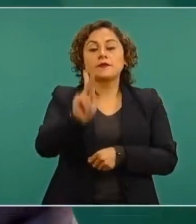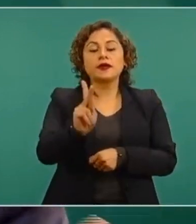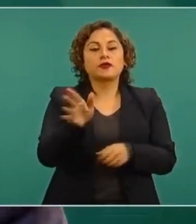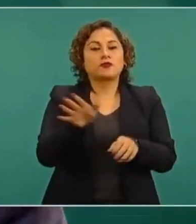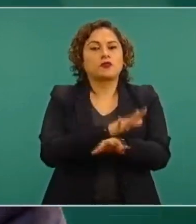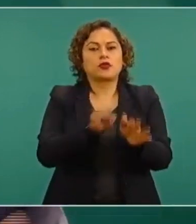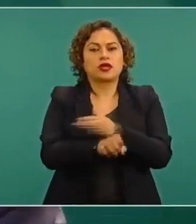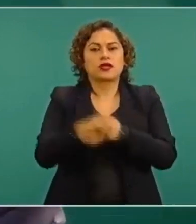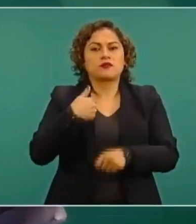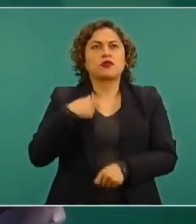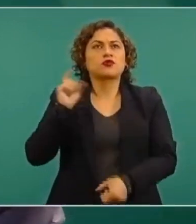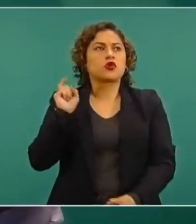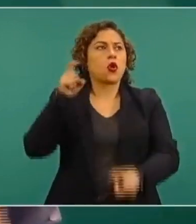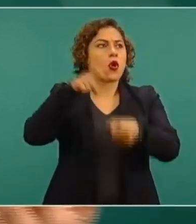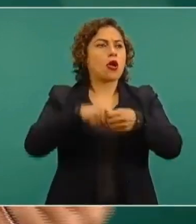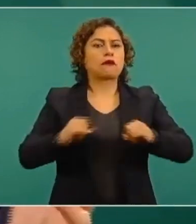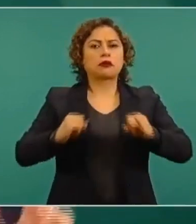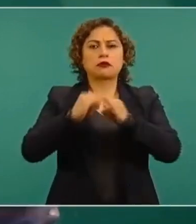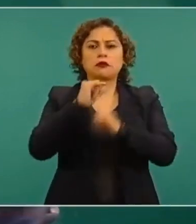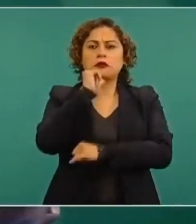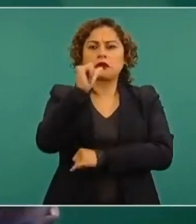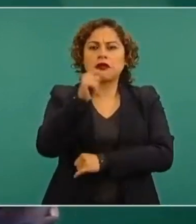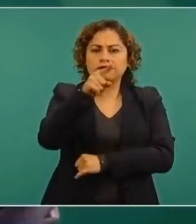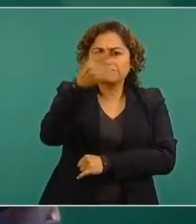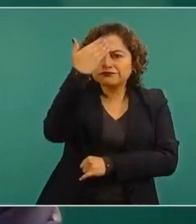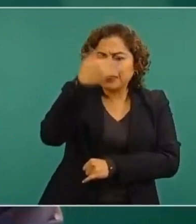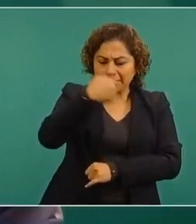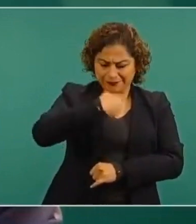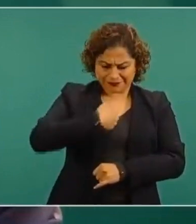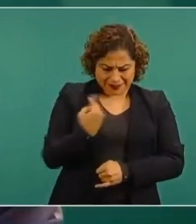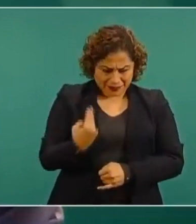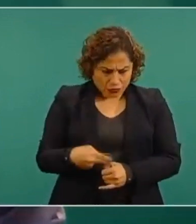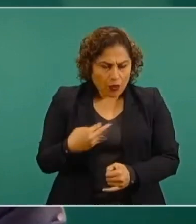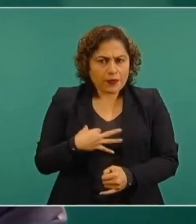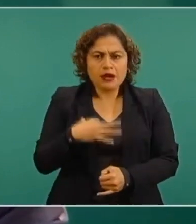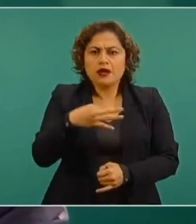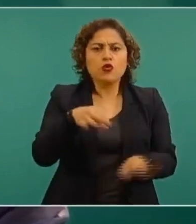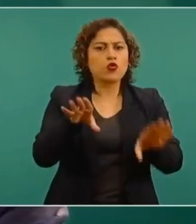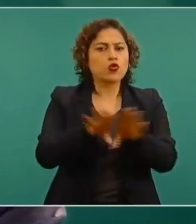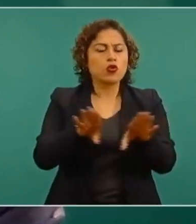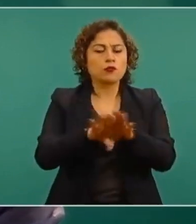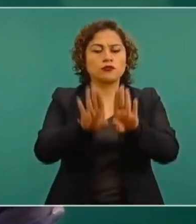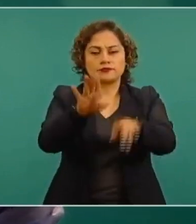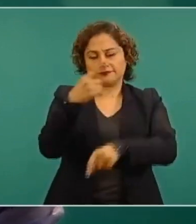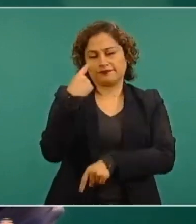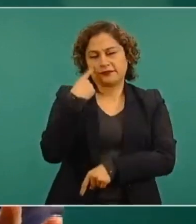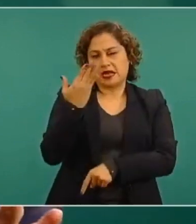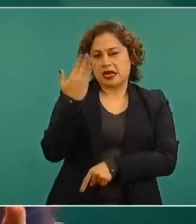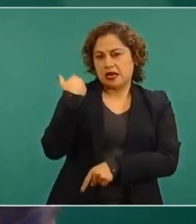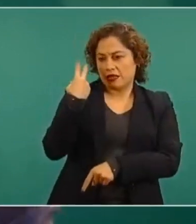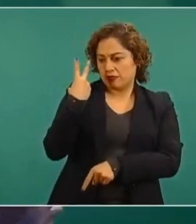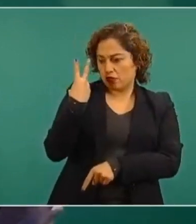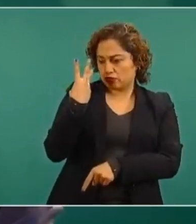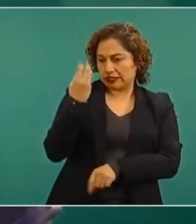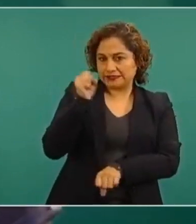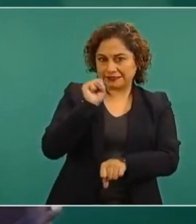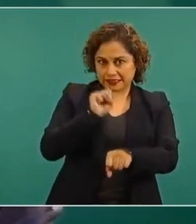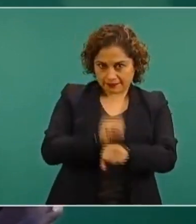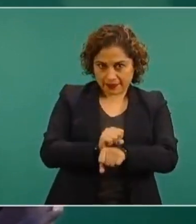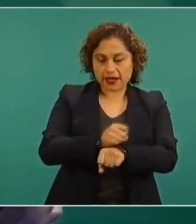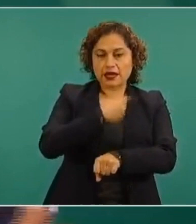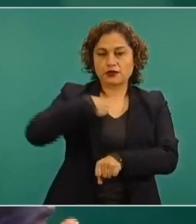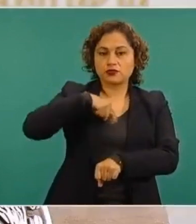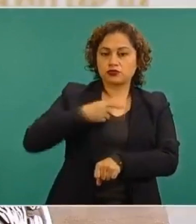¿cómo saben de mí? Entonces, desde hace varias semanas, aproximadamente dos, si no es que tres, pedimos el